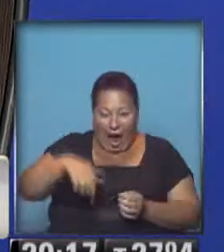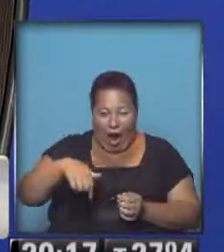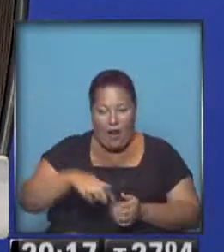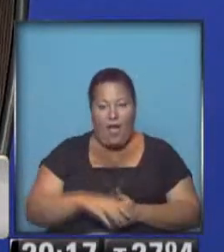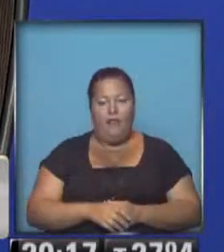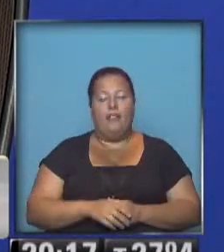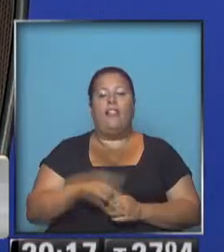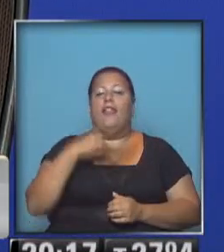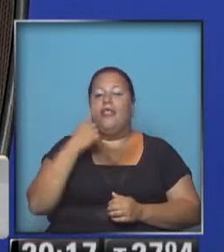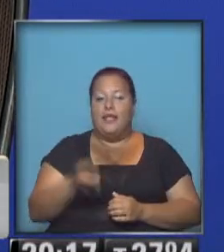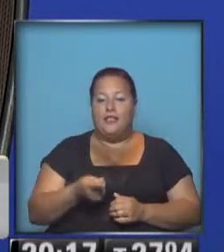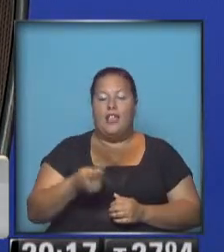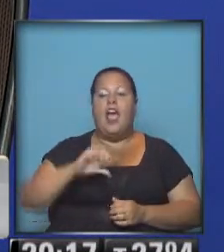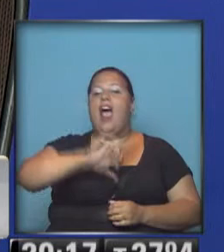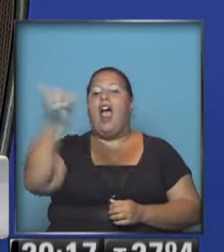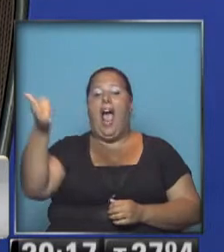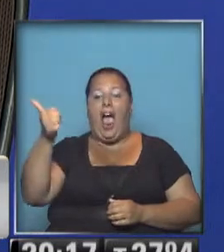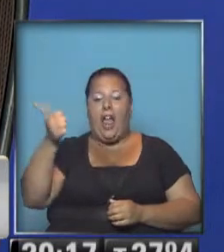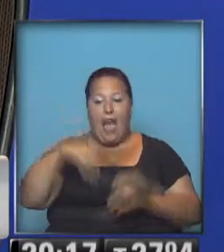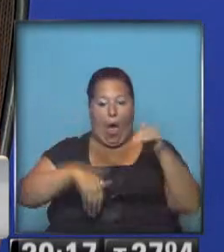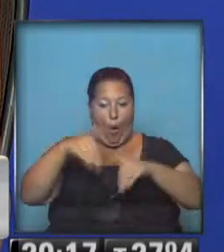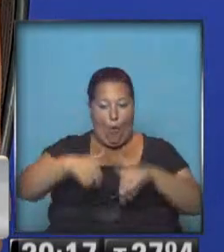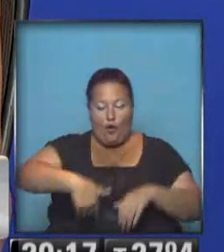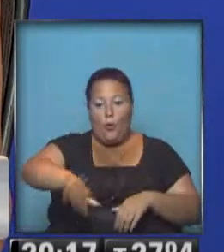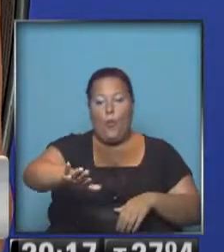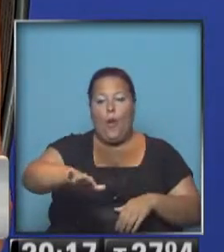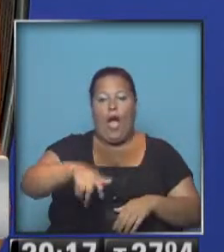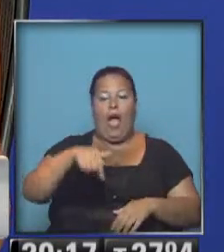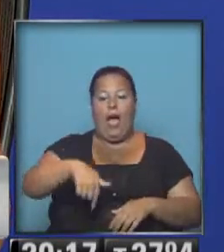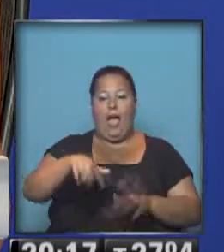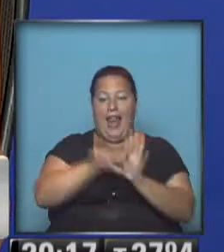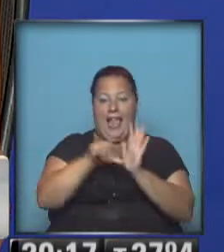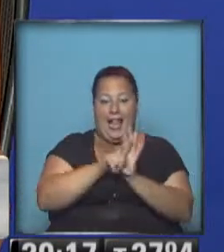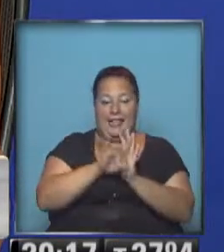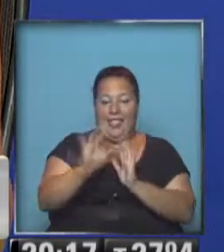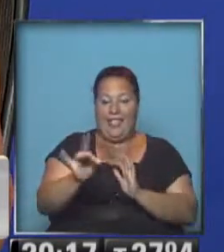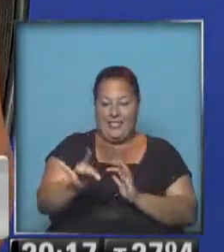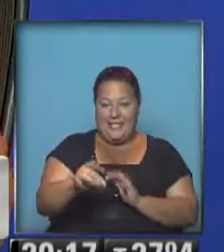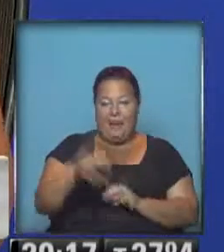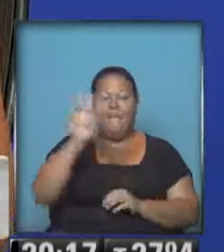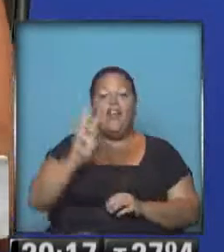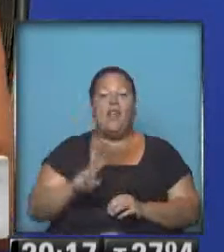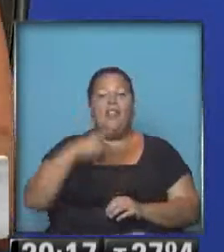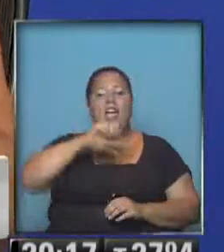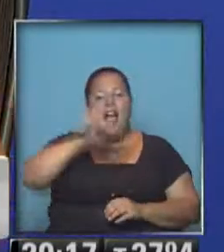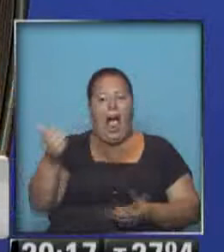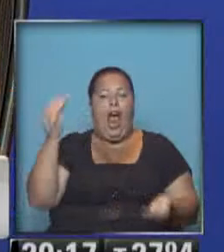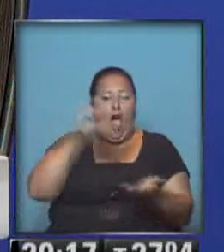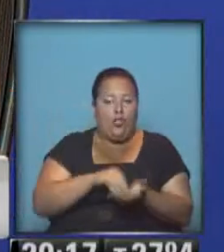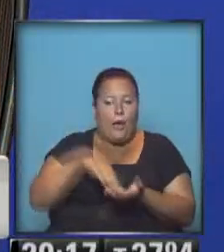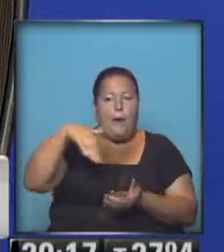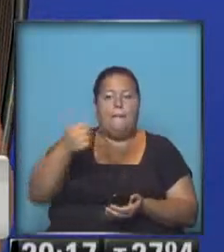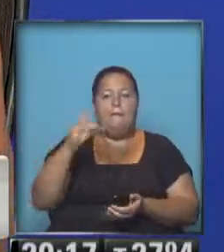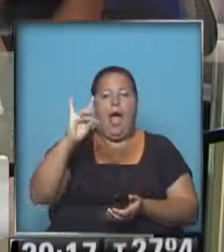dan ganador en las elecciones que va a haber ahora en las legislativas en diciembre en Venezuela, dan ganador nuevamente a